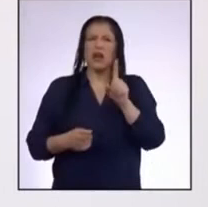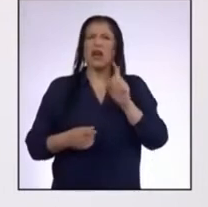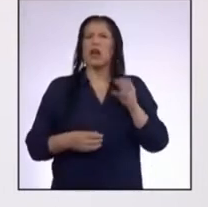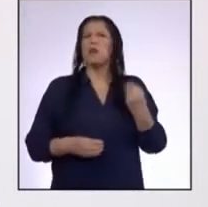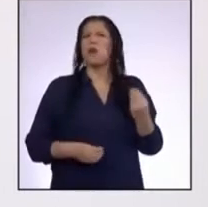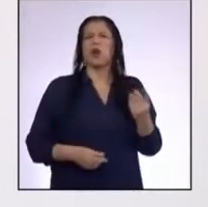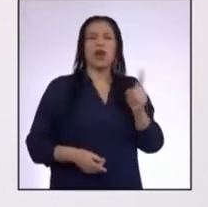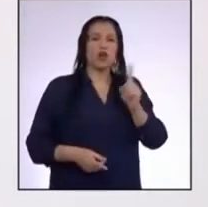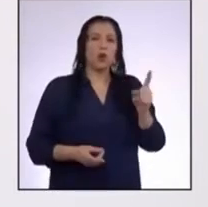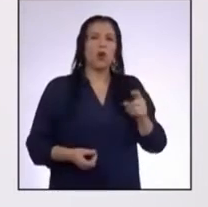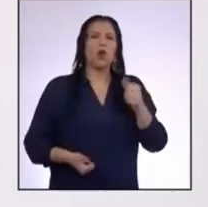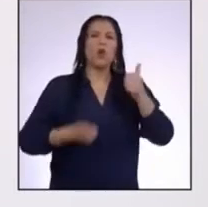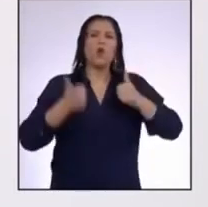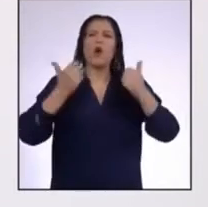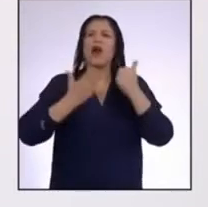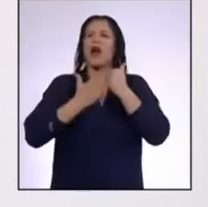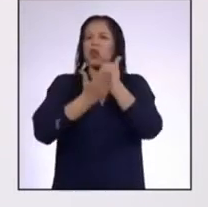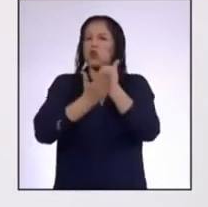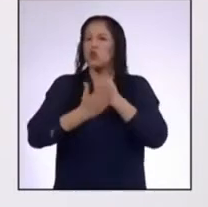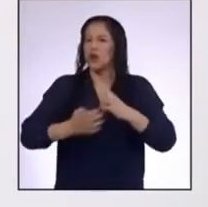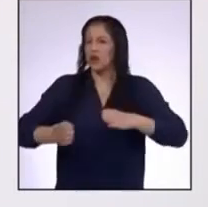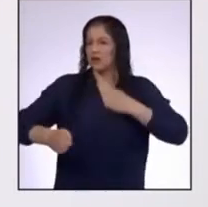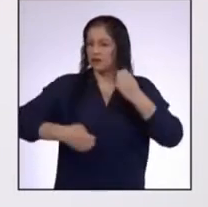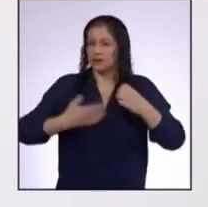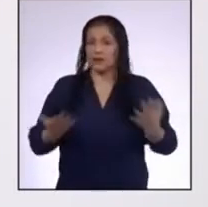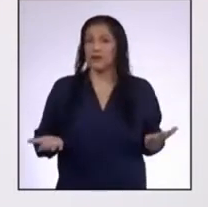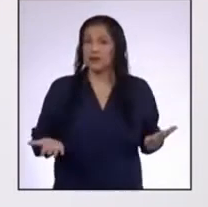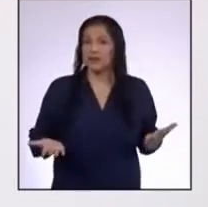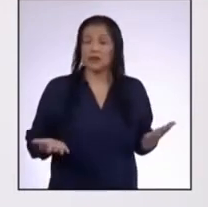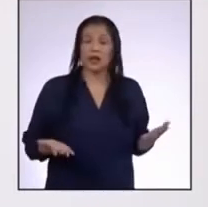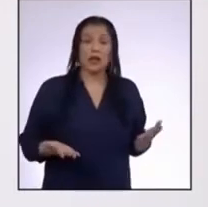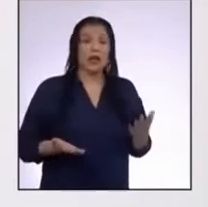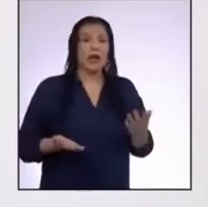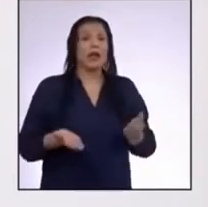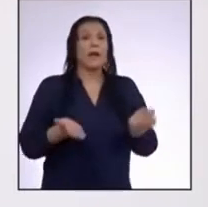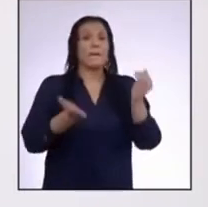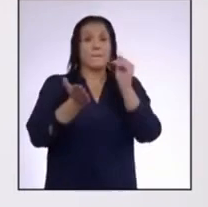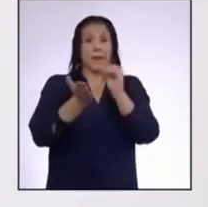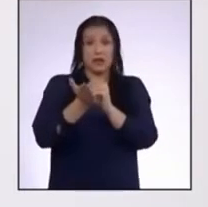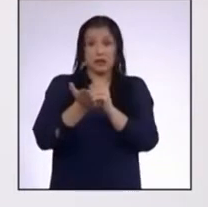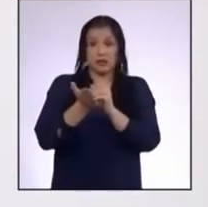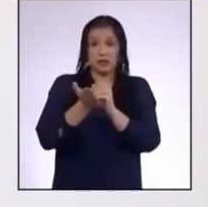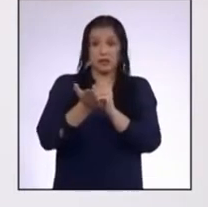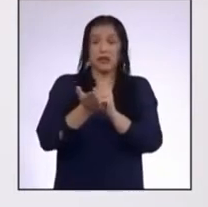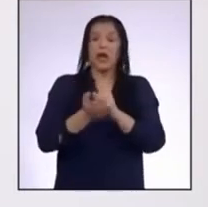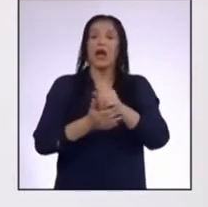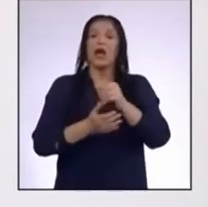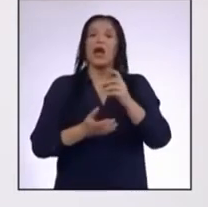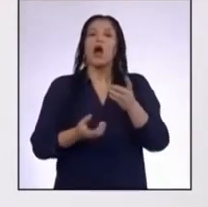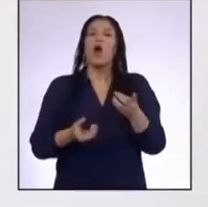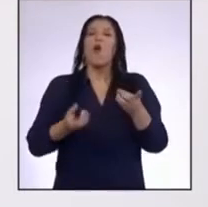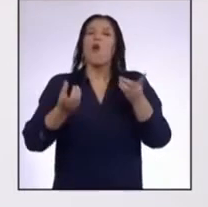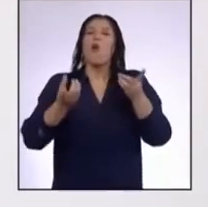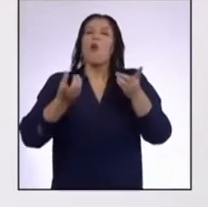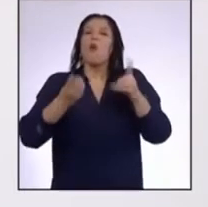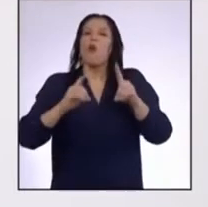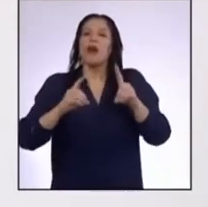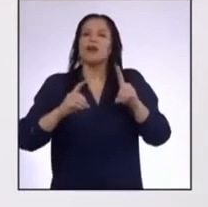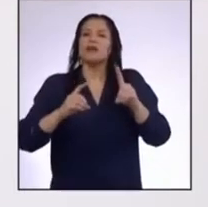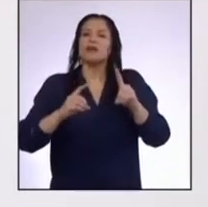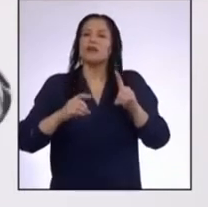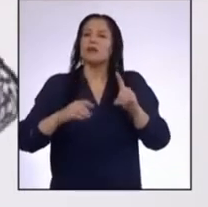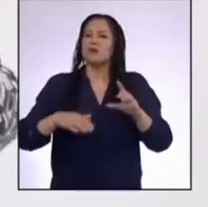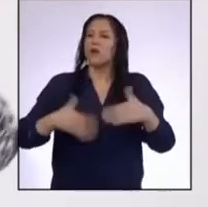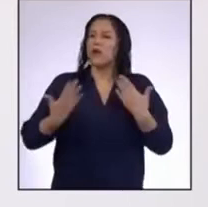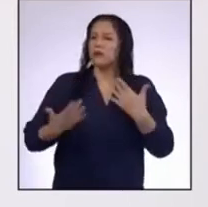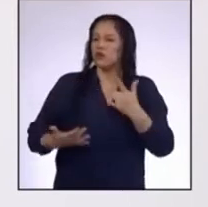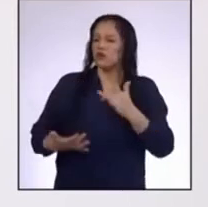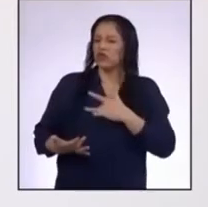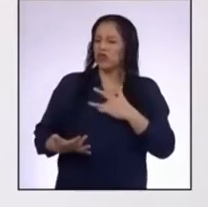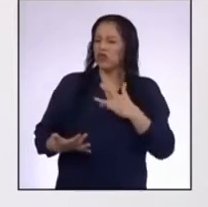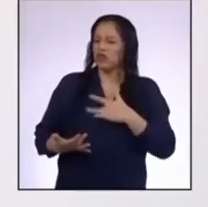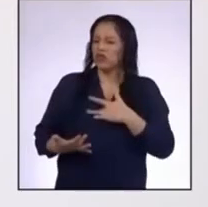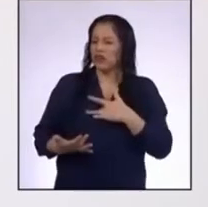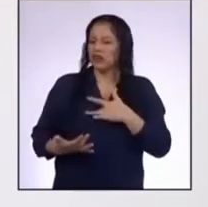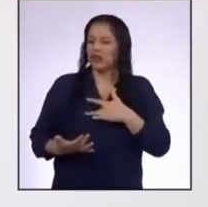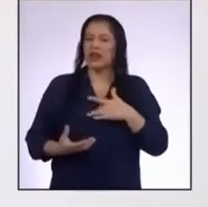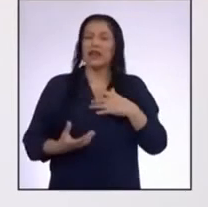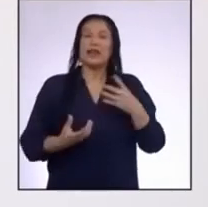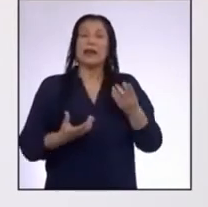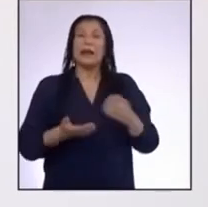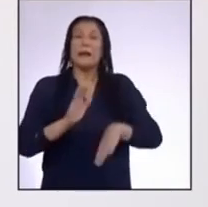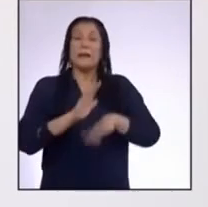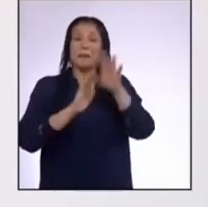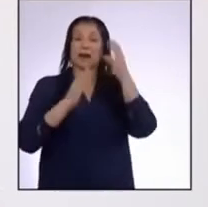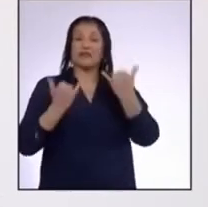¿En qué nos ayudan? Y sobre todo, ¿cuándo y cómo las sentimos en el contexto de